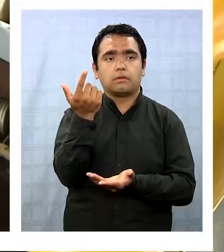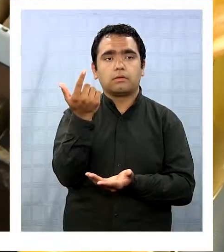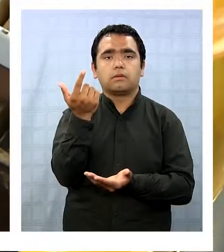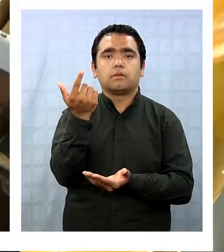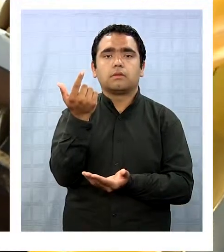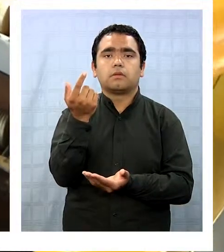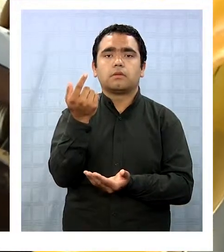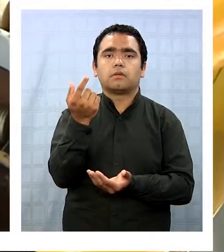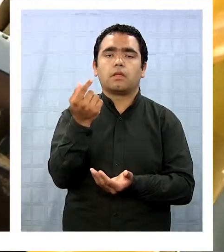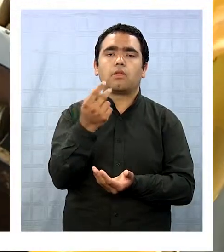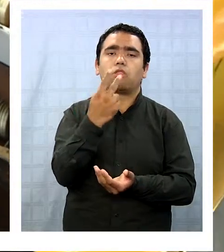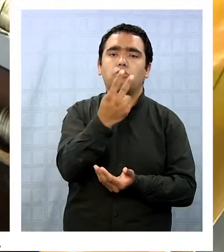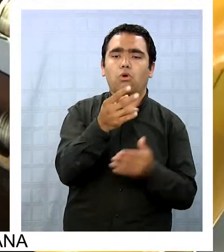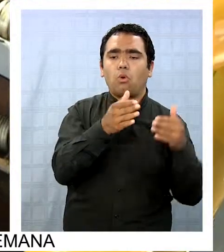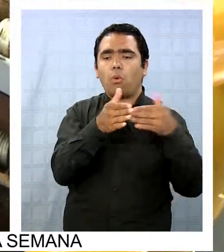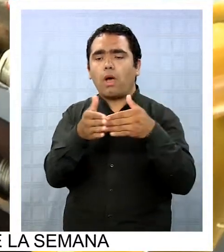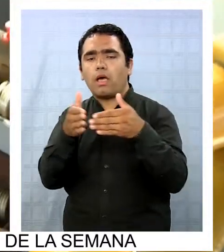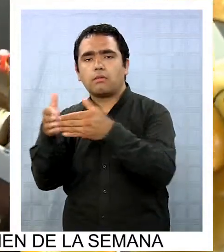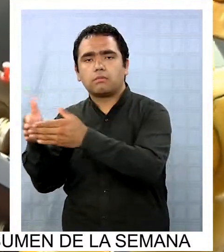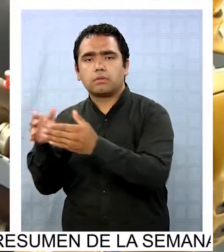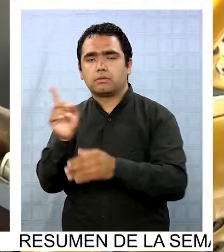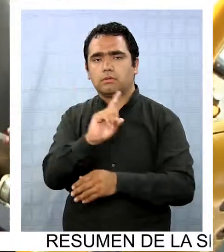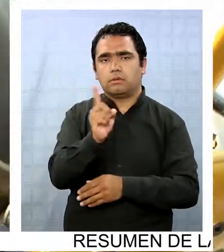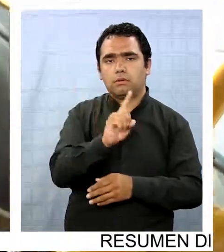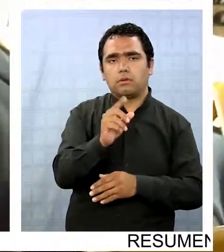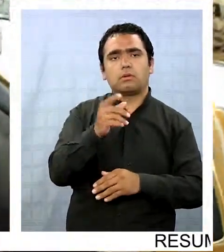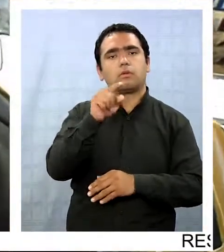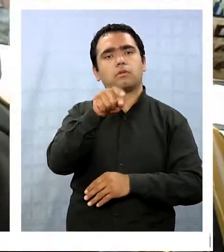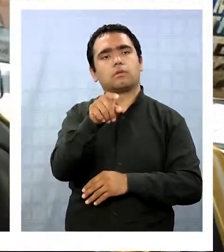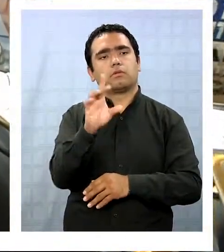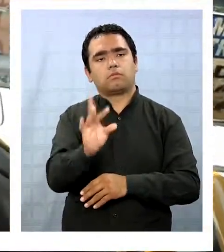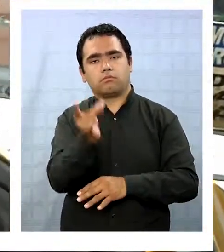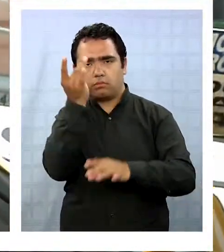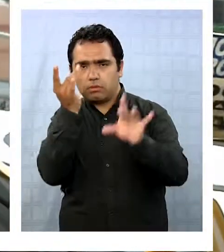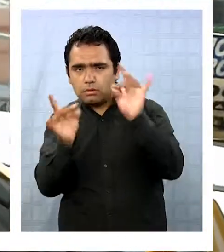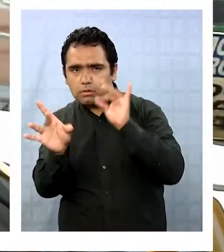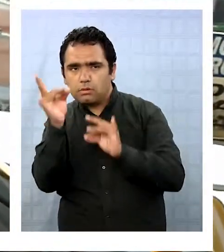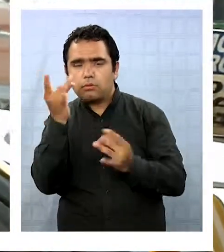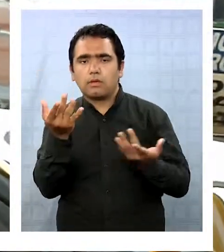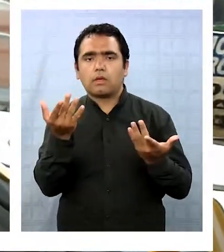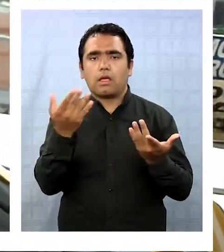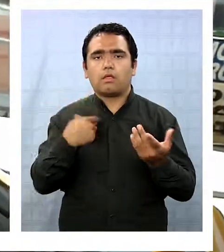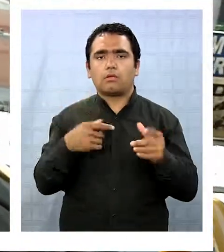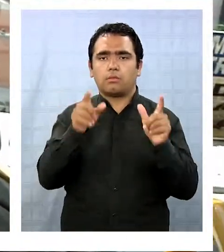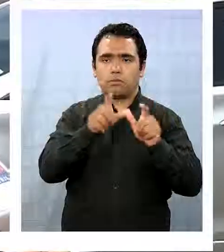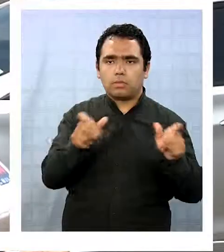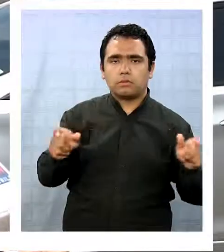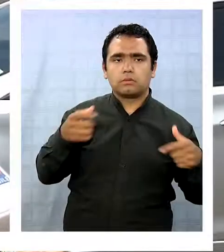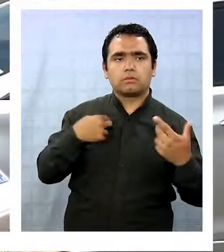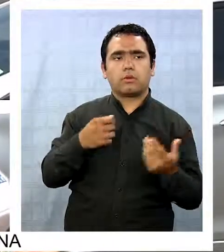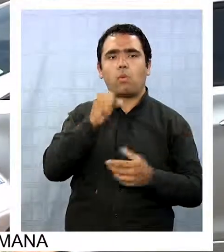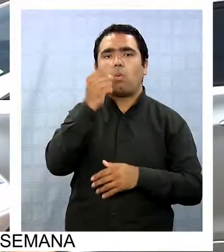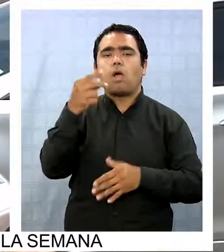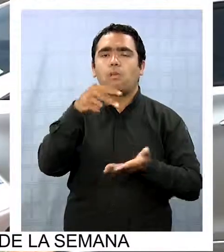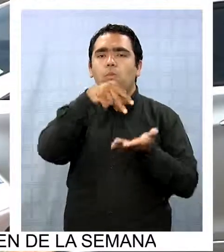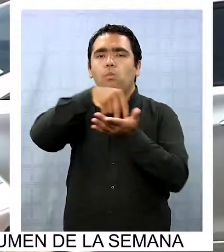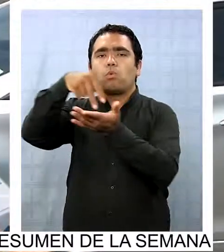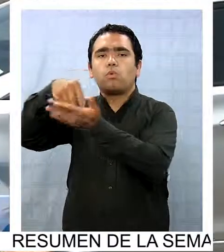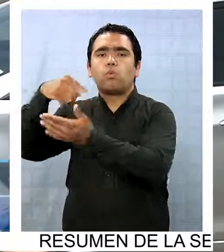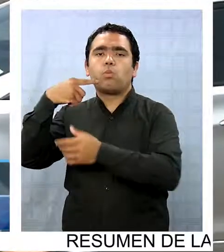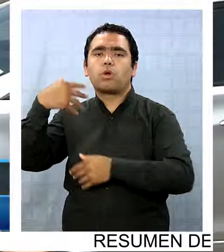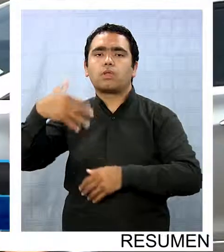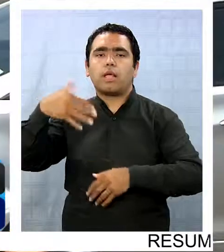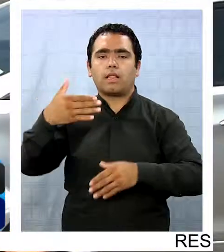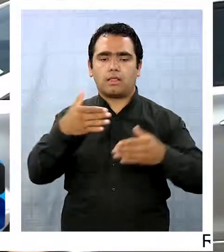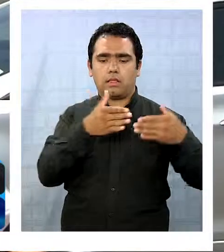en cada dos cuadras, la idea es que ya se han estado identificando conjuntamente con los operadores cuáles son los puntos importantes